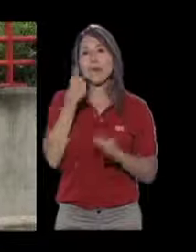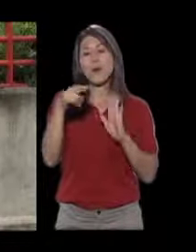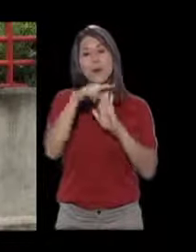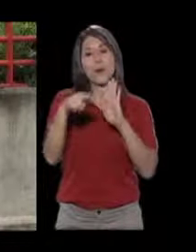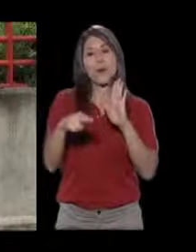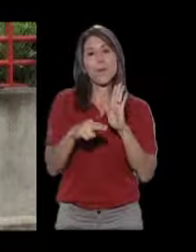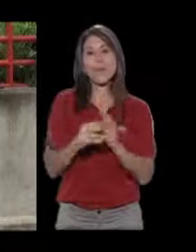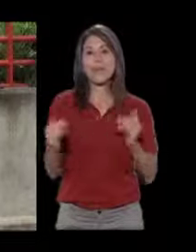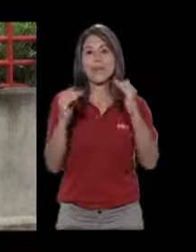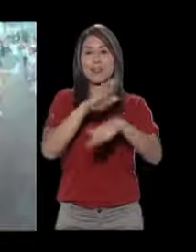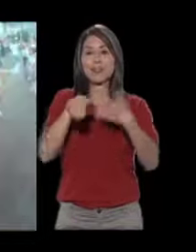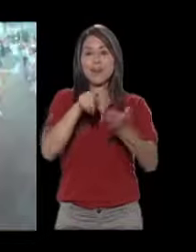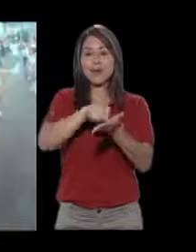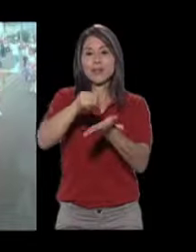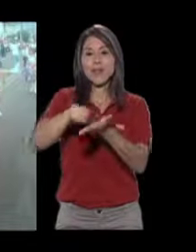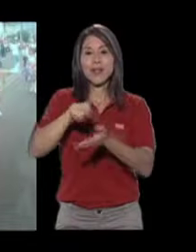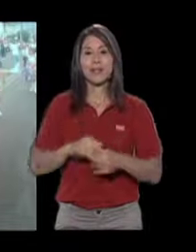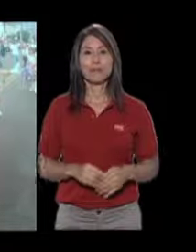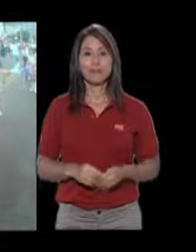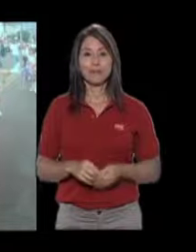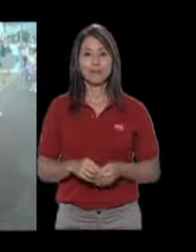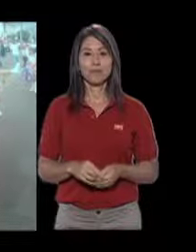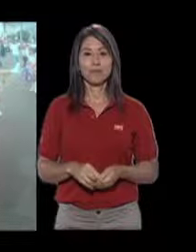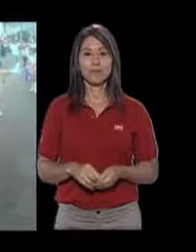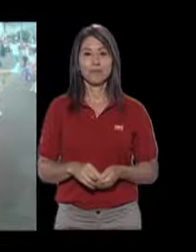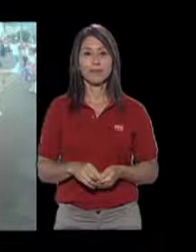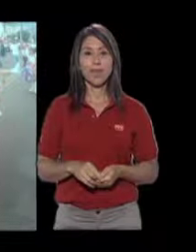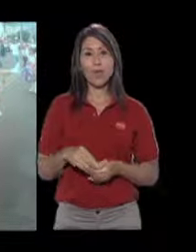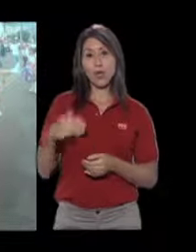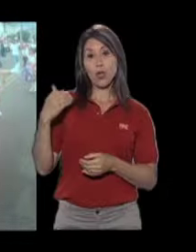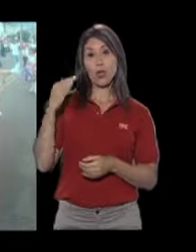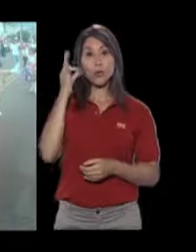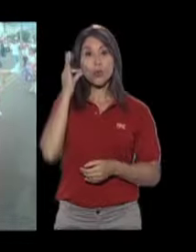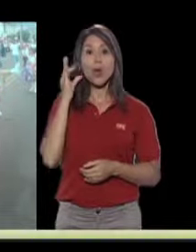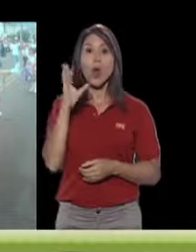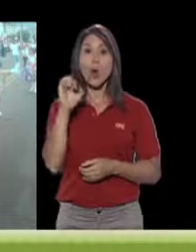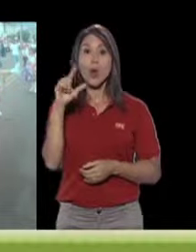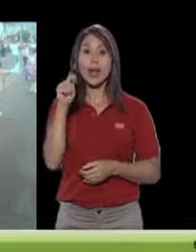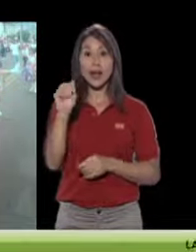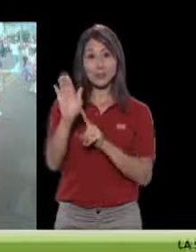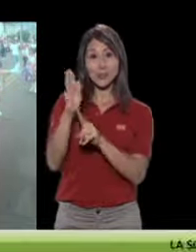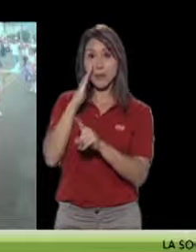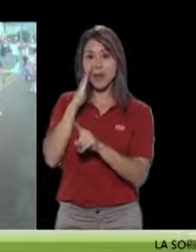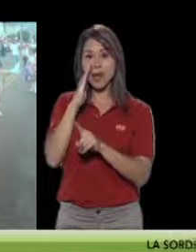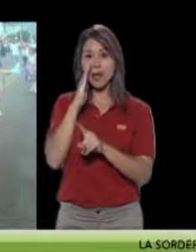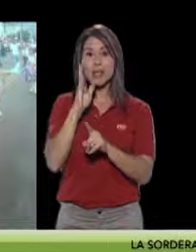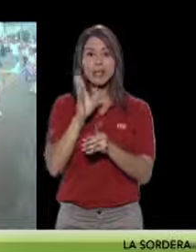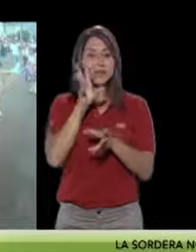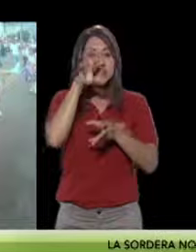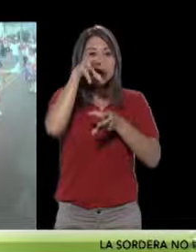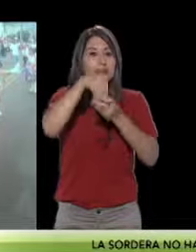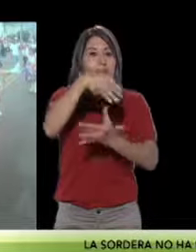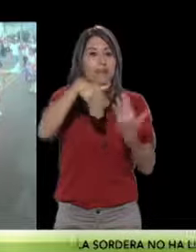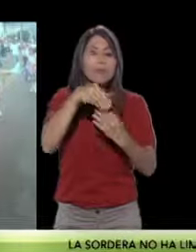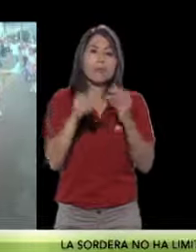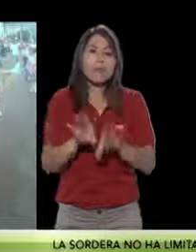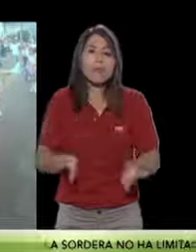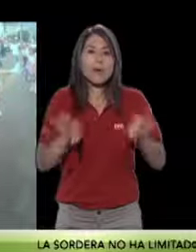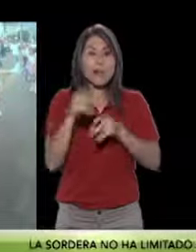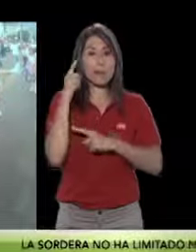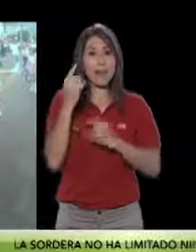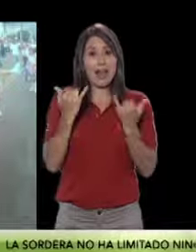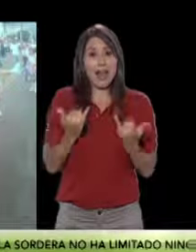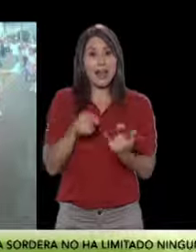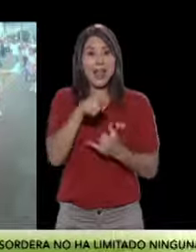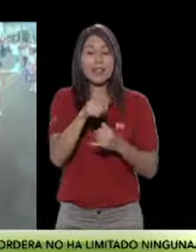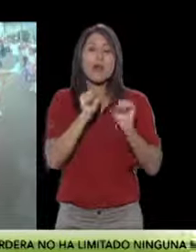promedio de toda la escuela. El involucramiento de doña Olga fue esencial para que hoy su hija se pueda comunicar oralmente